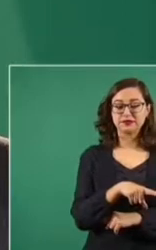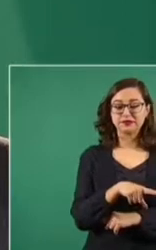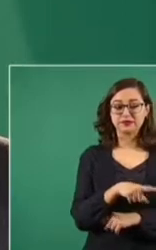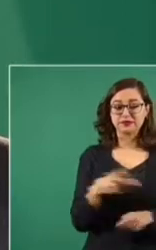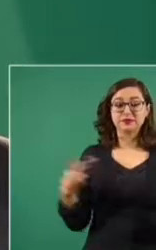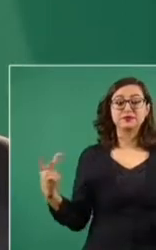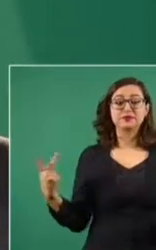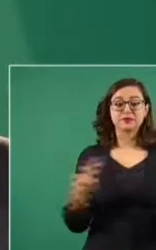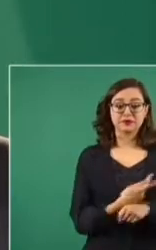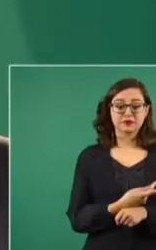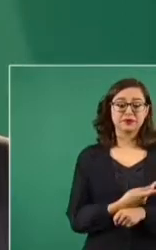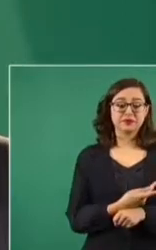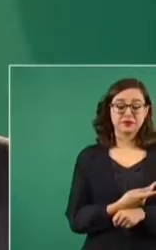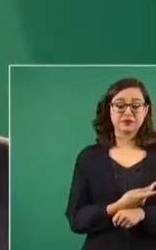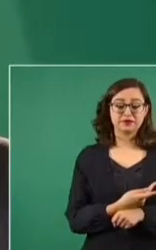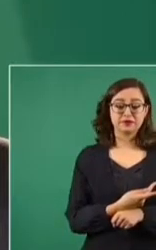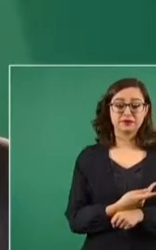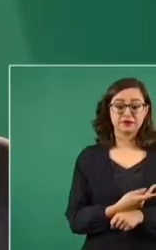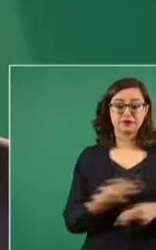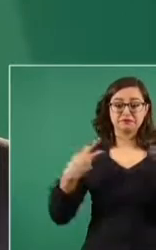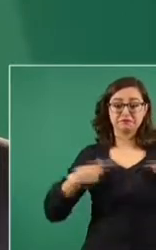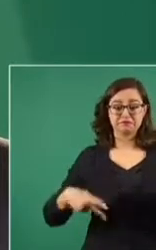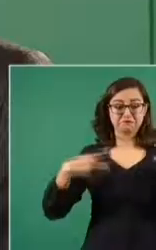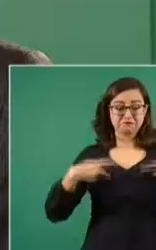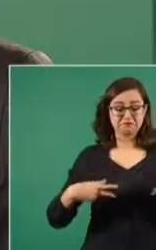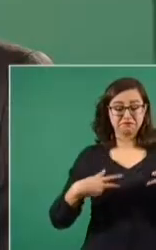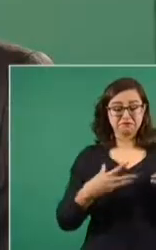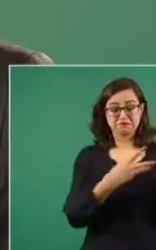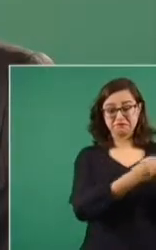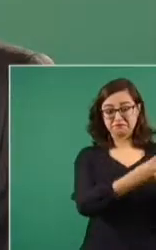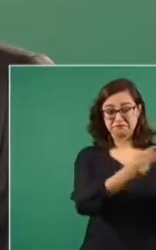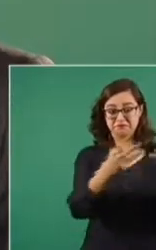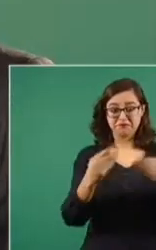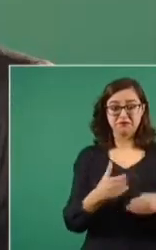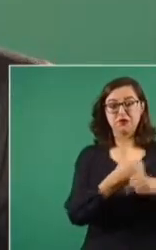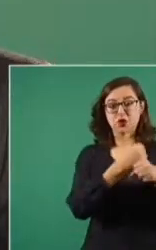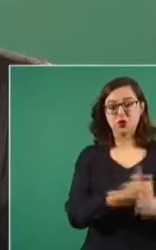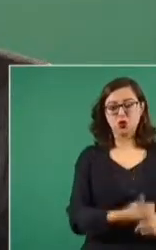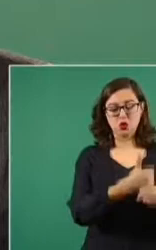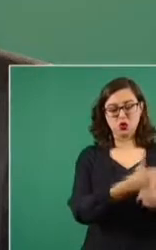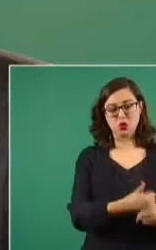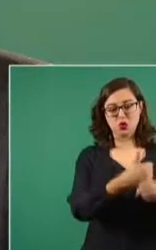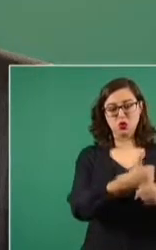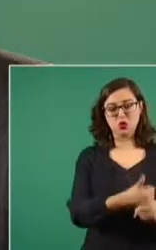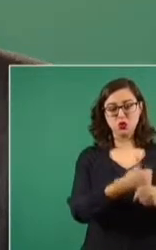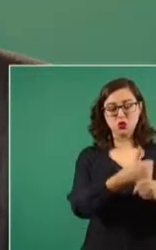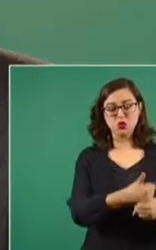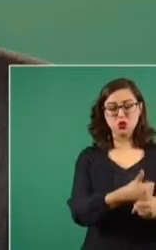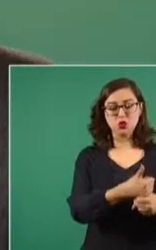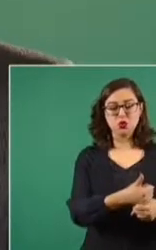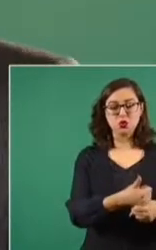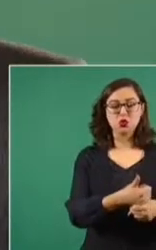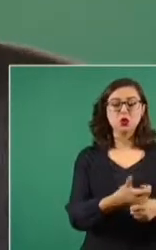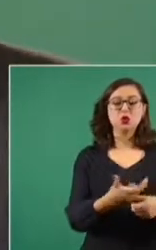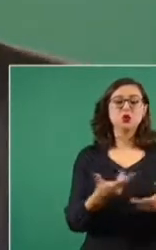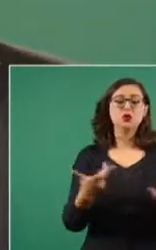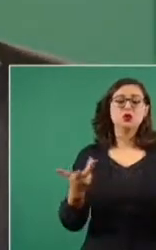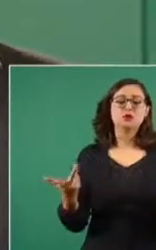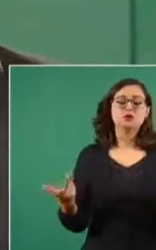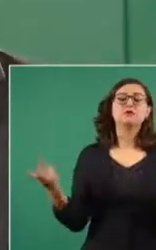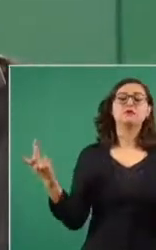costa del sufrimiento de la gente, porque no sólo